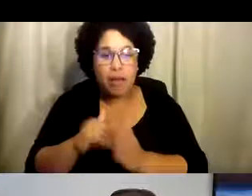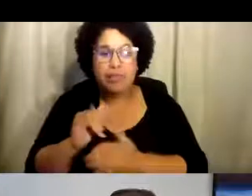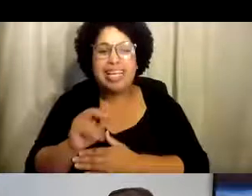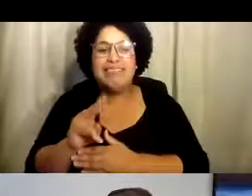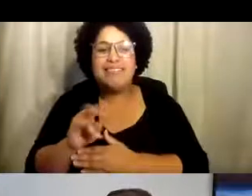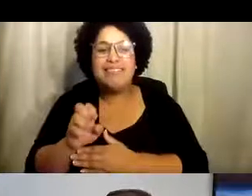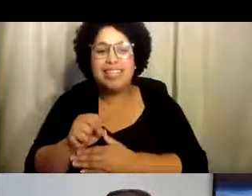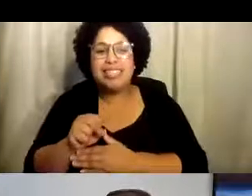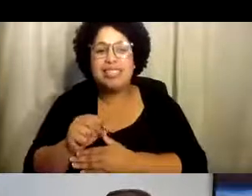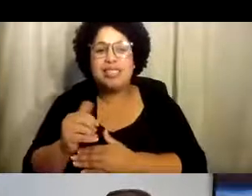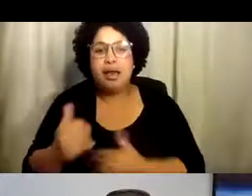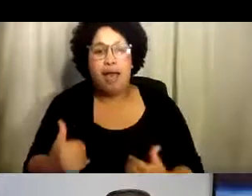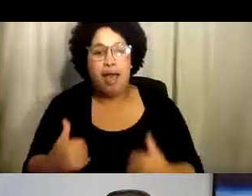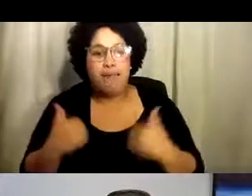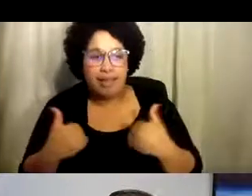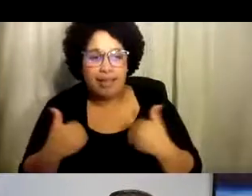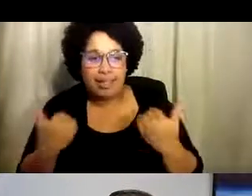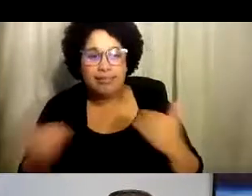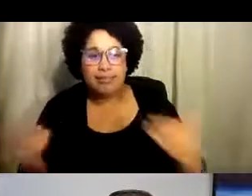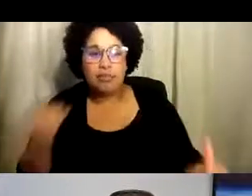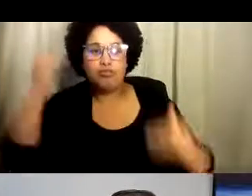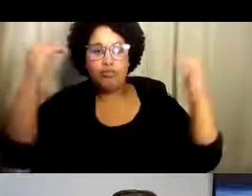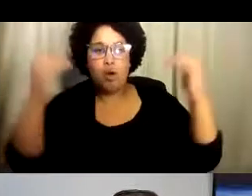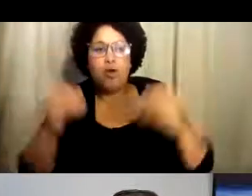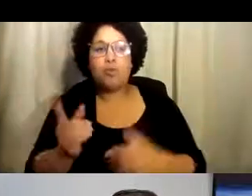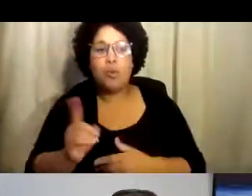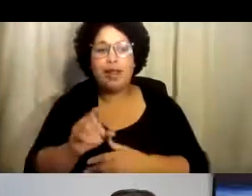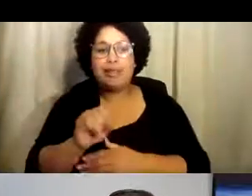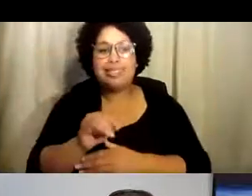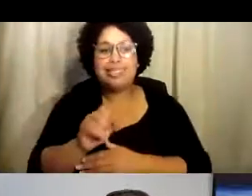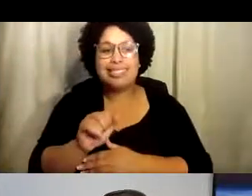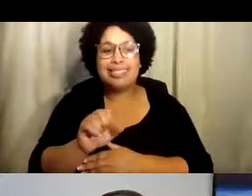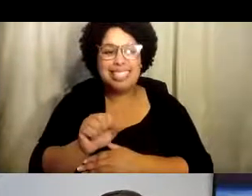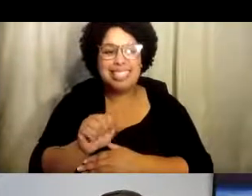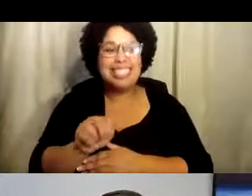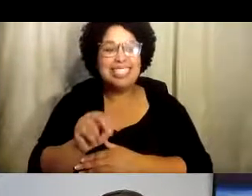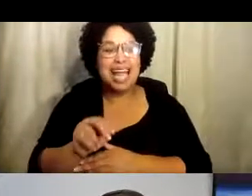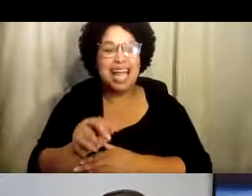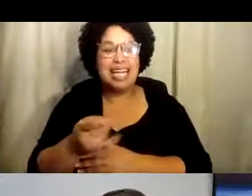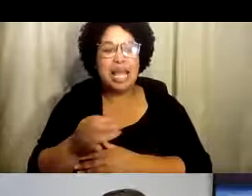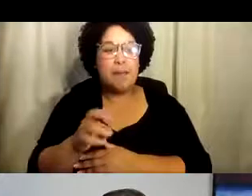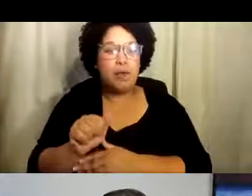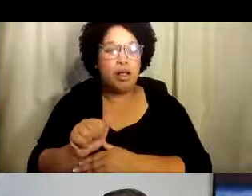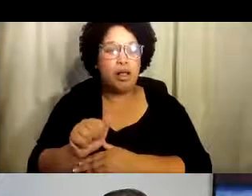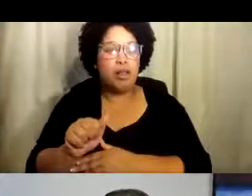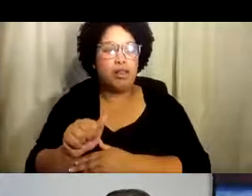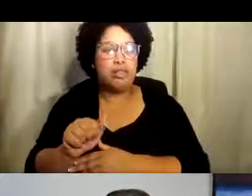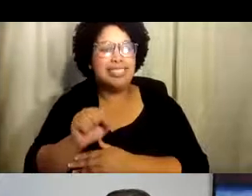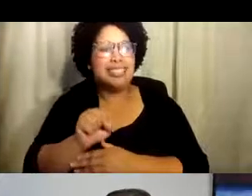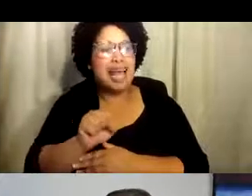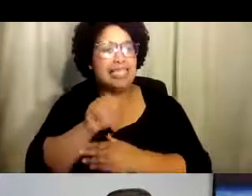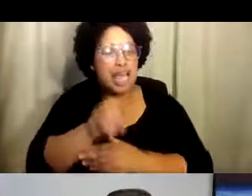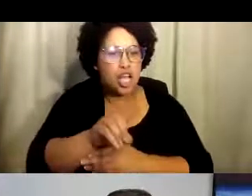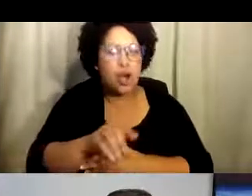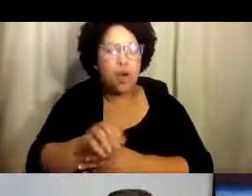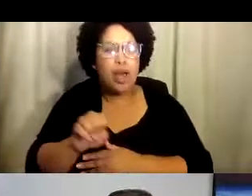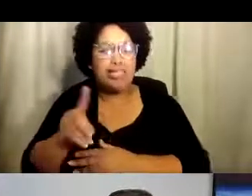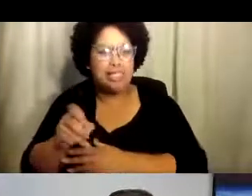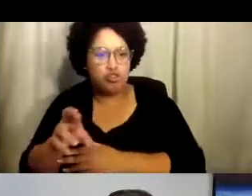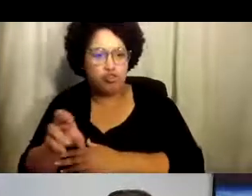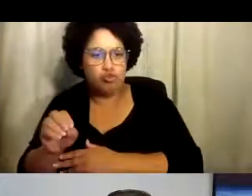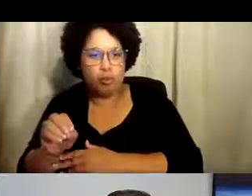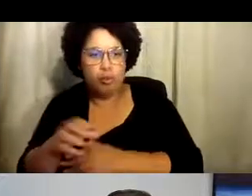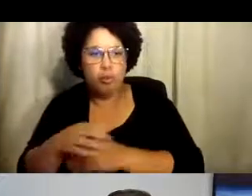Servimos a más de 4,000 infantes, adolescentes y adultos en el centro y en San Diego.